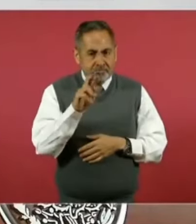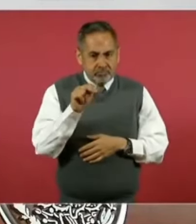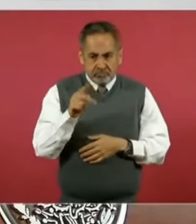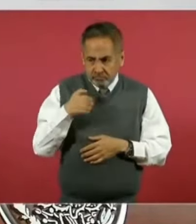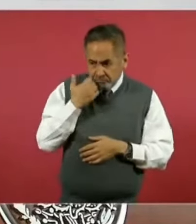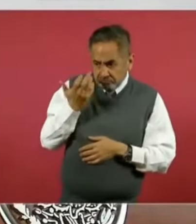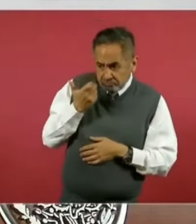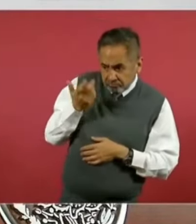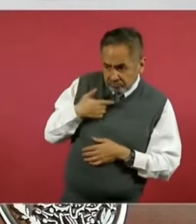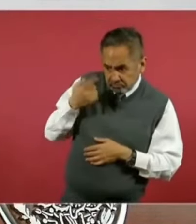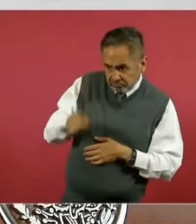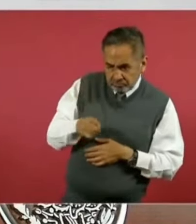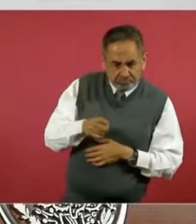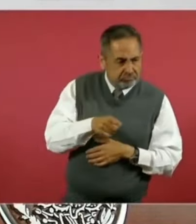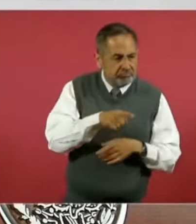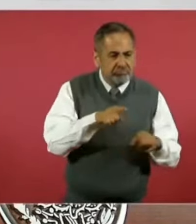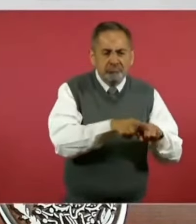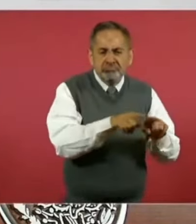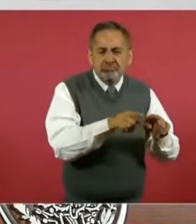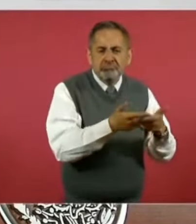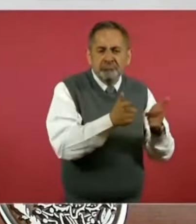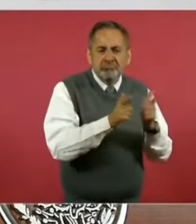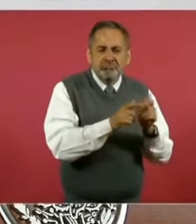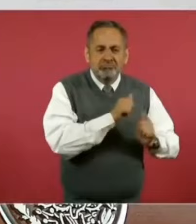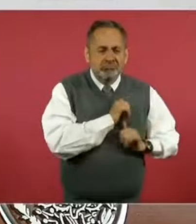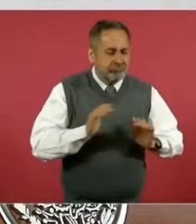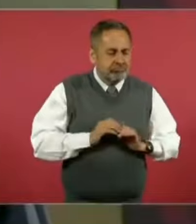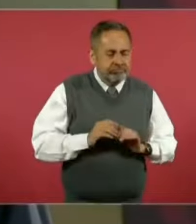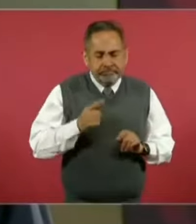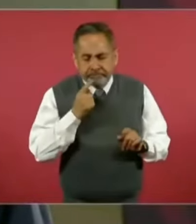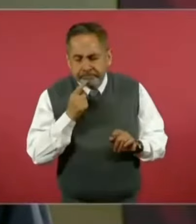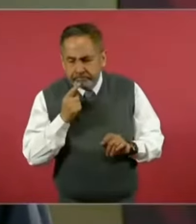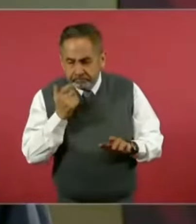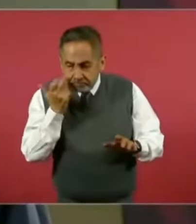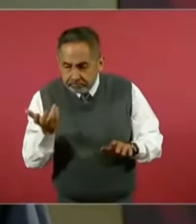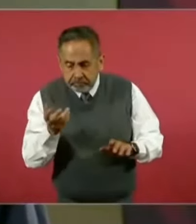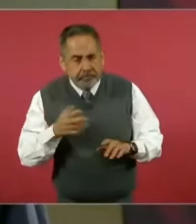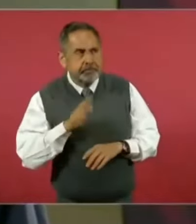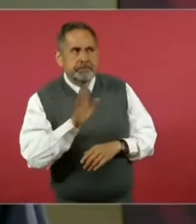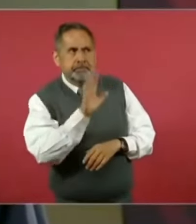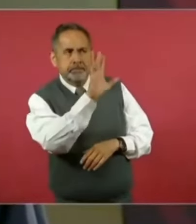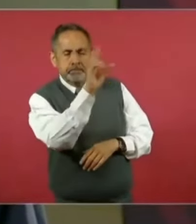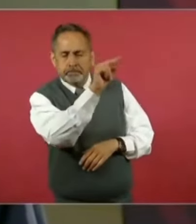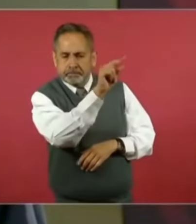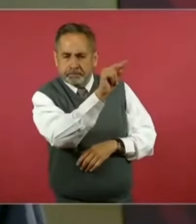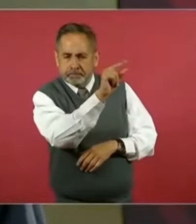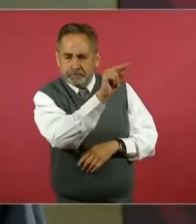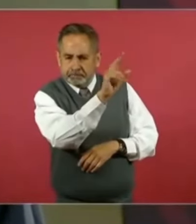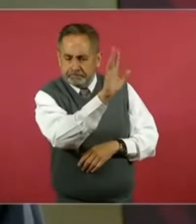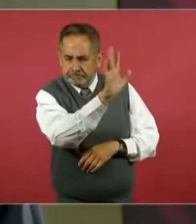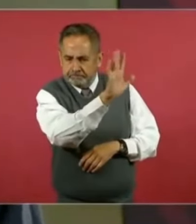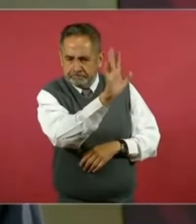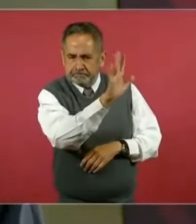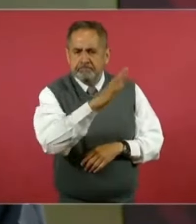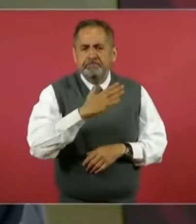a esa brigada. Y le dije que no, que nosotros íbamos a